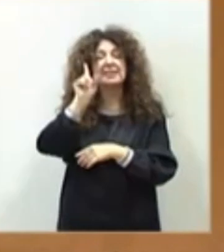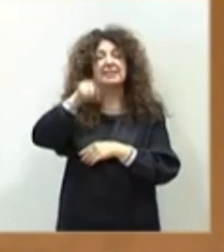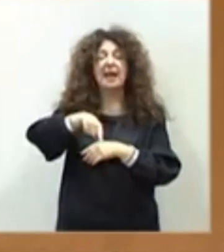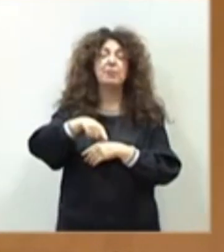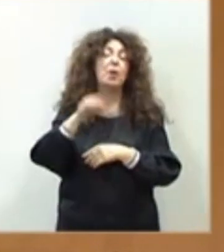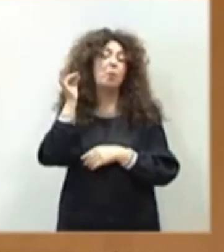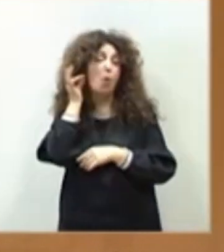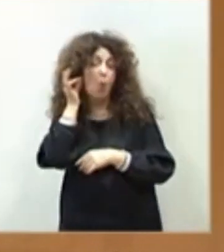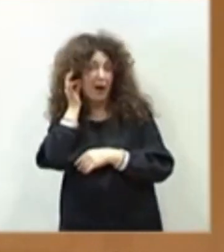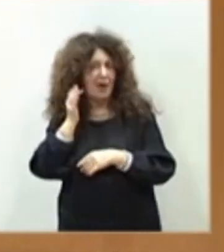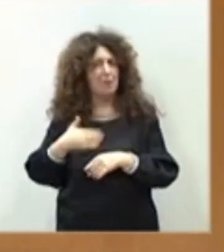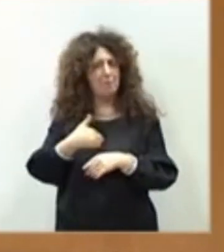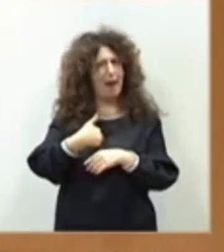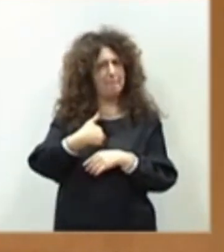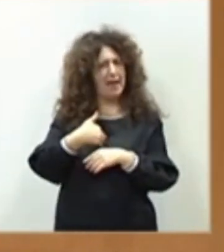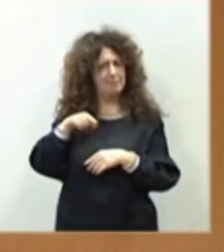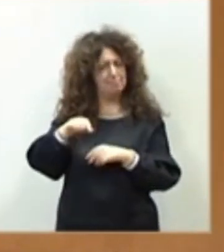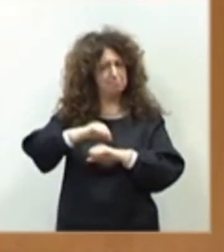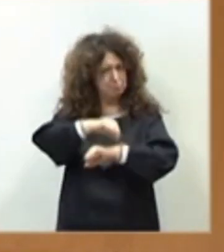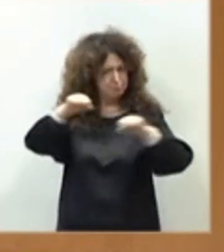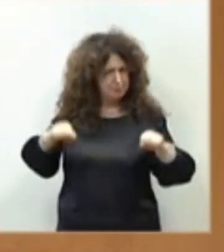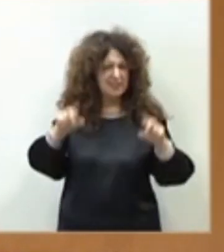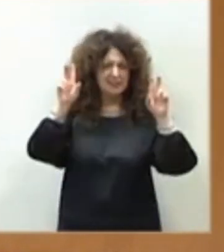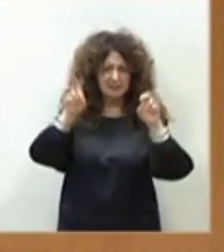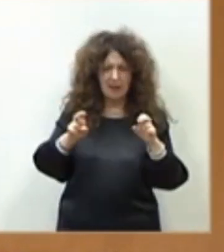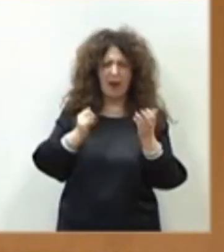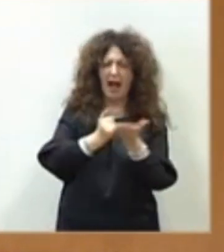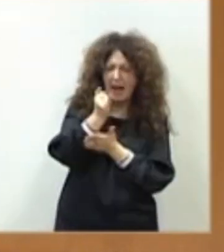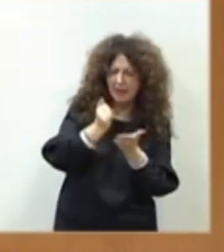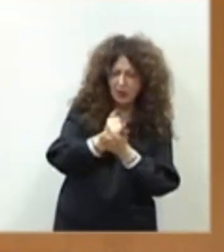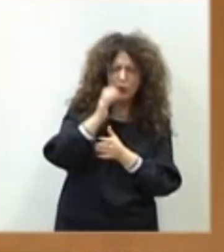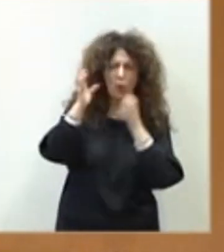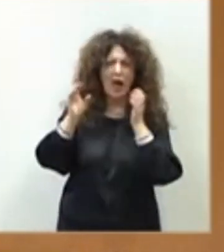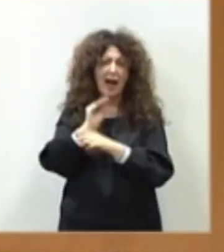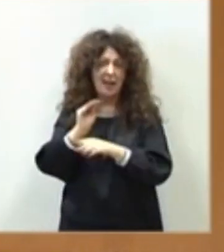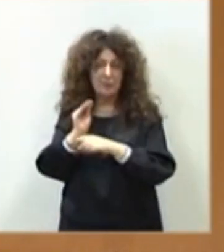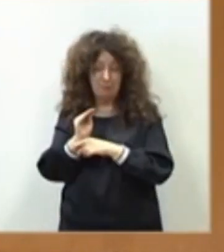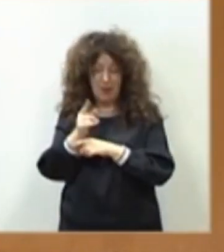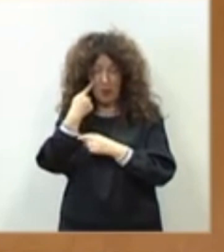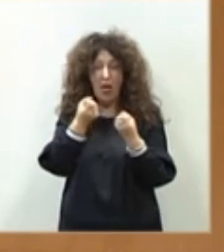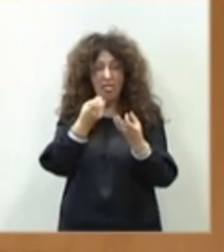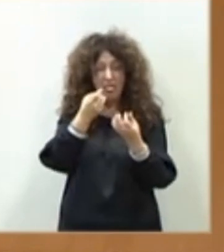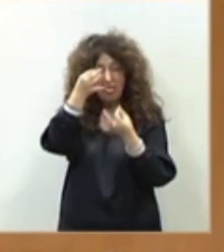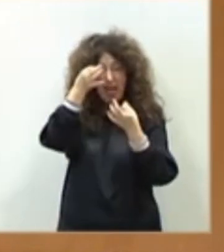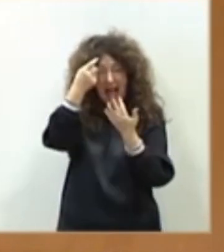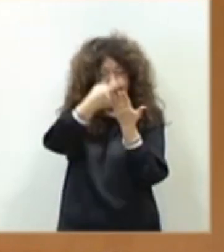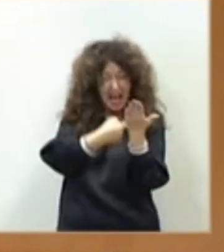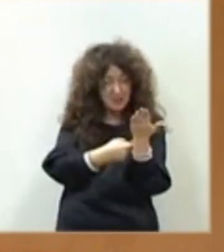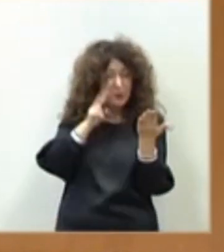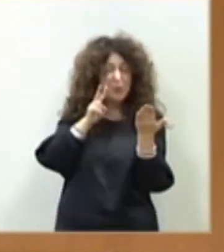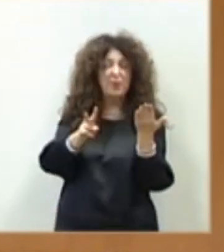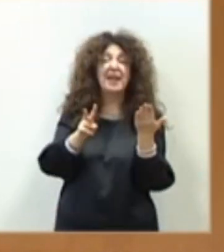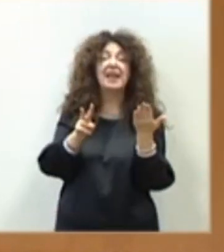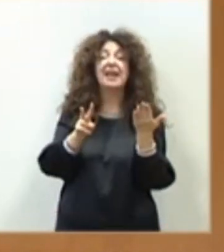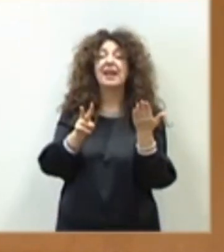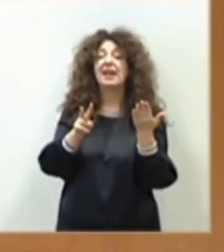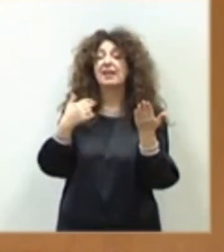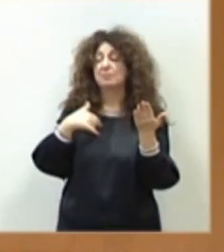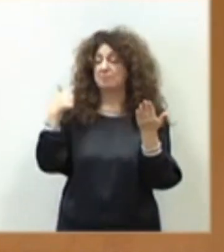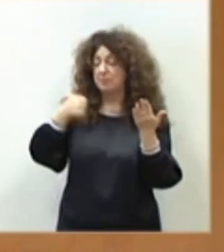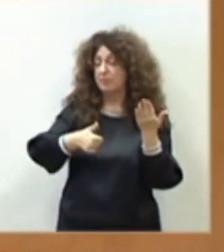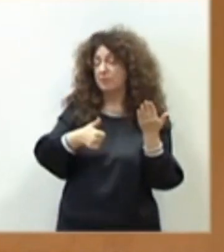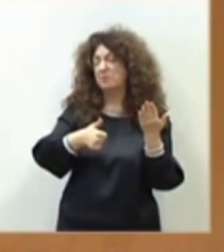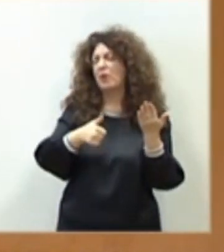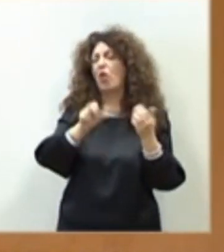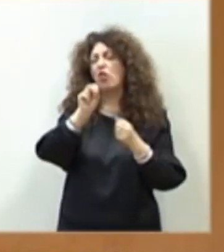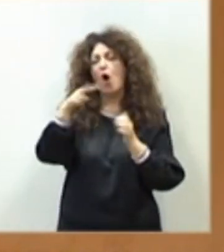agricultura y la ganadería, pero los datos son todudos, señor ministro. A lo largo de los últimos cuatro han dejado la actividad 12.000 jóvenes agricultores.